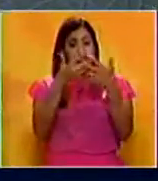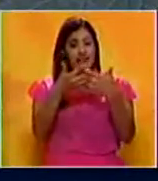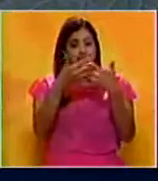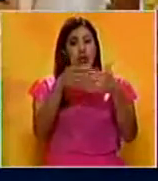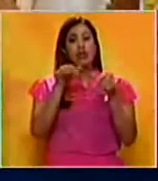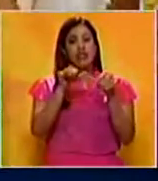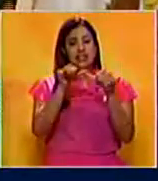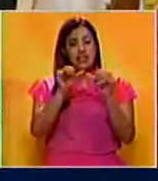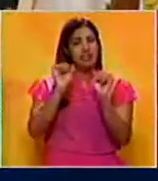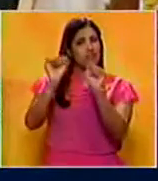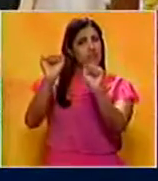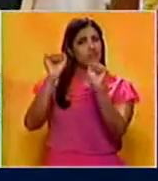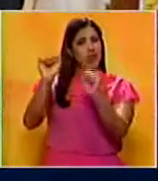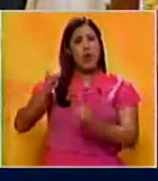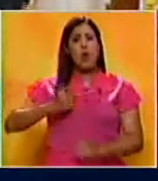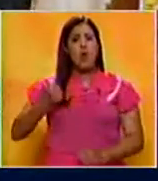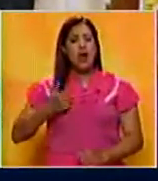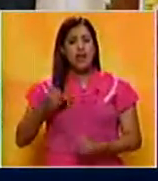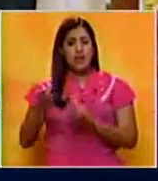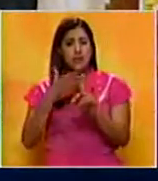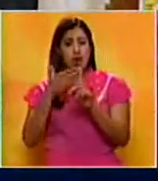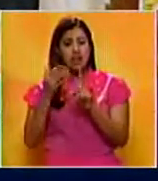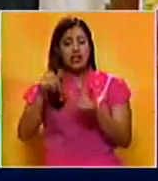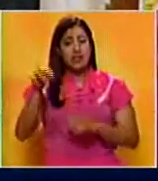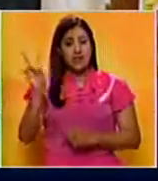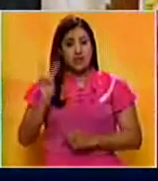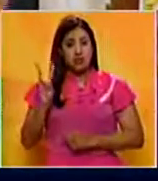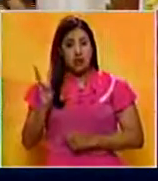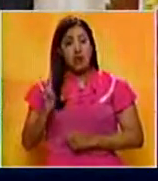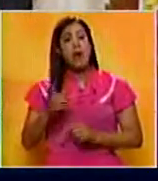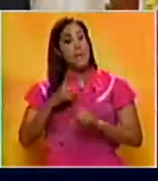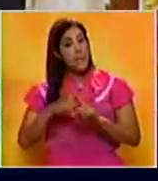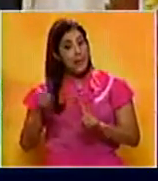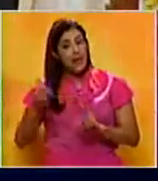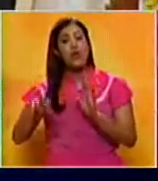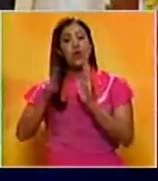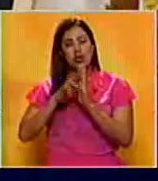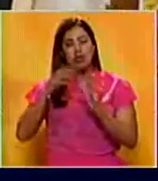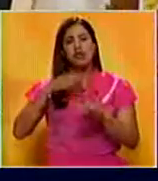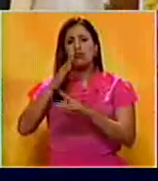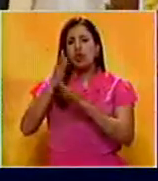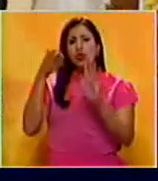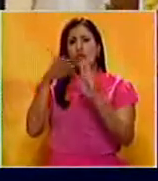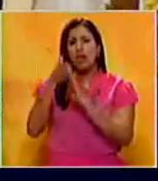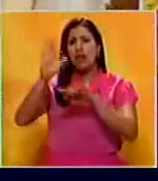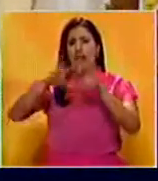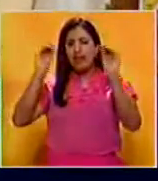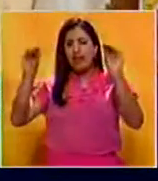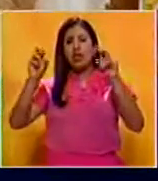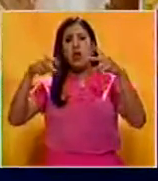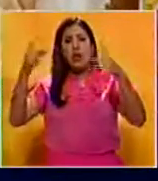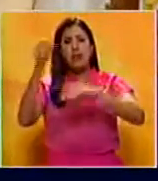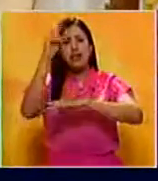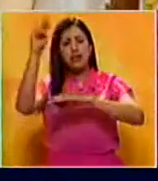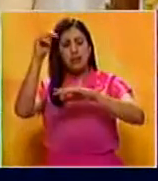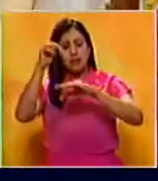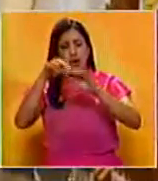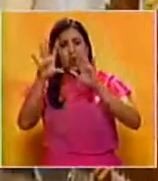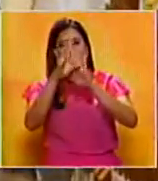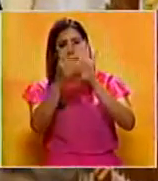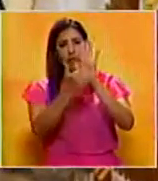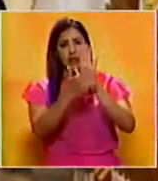Unidos continúa rechazando cualquier tipo de violencia en Venezuela. Sin embargo, reiteró su condena sobre la convocatoria a una asamblea